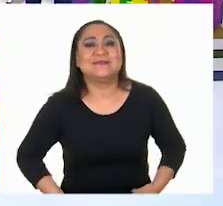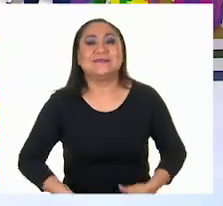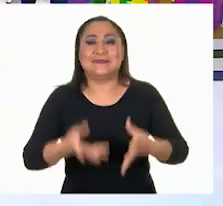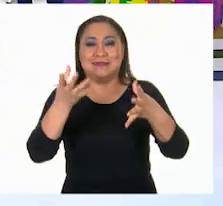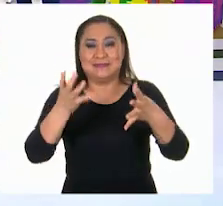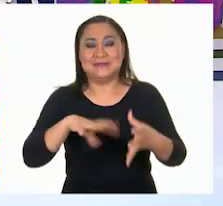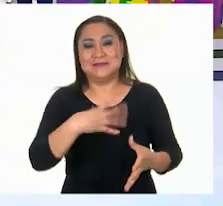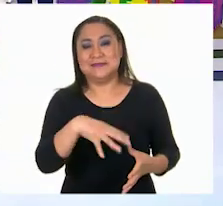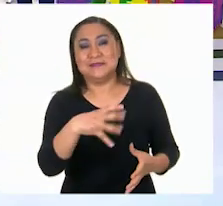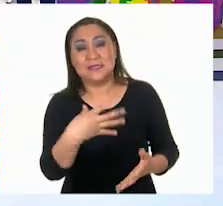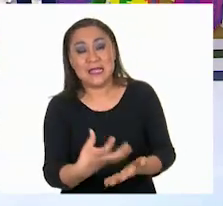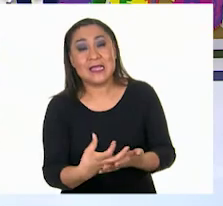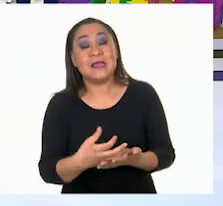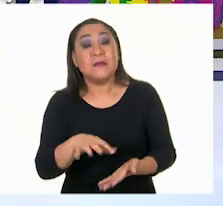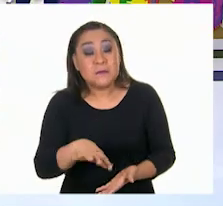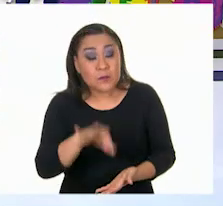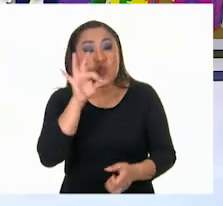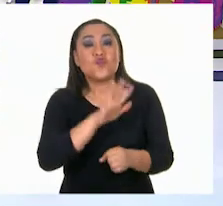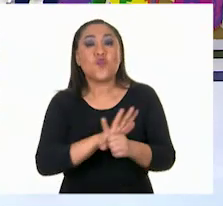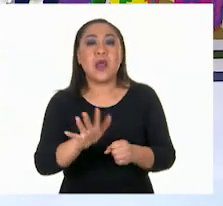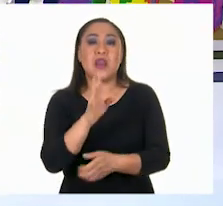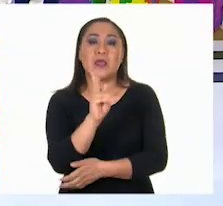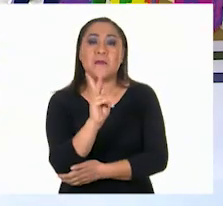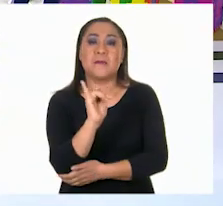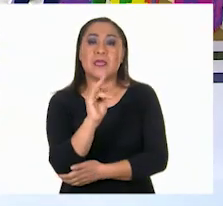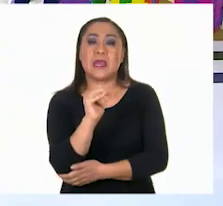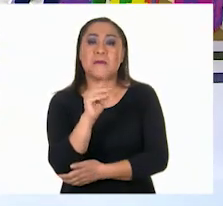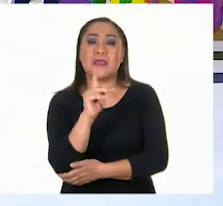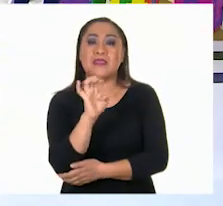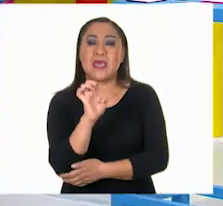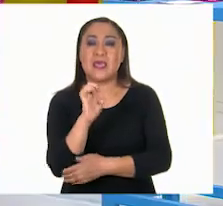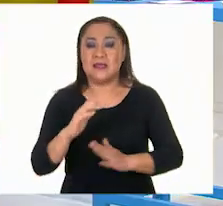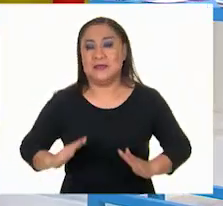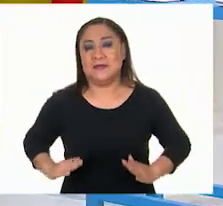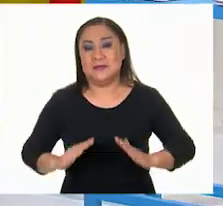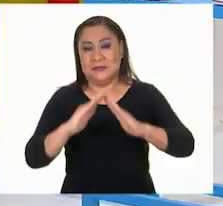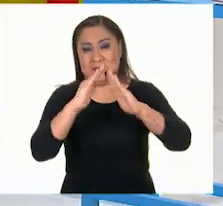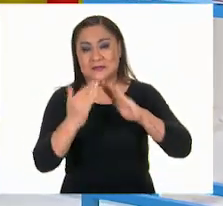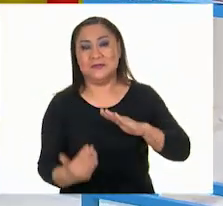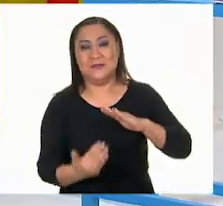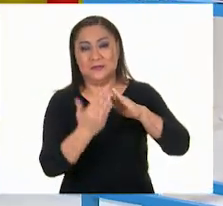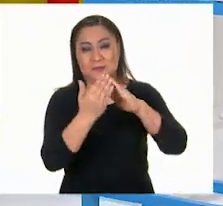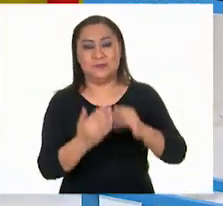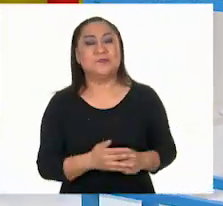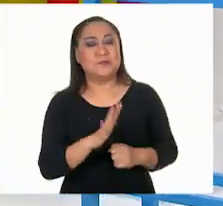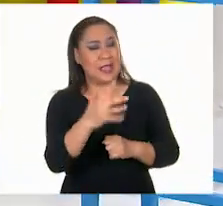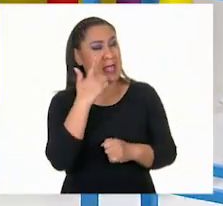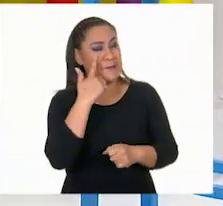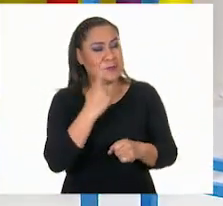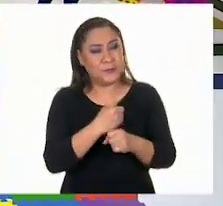a empezar con la primera pirámide? Muy bien, a ver, vamos a ver, niñas y niños, cuál nos sale. Mucha atención.